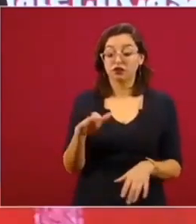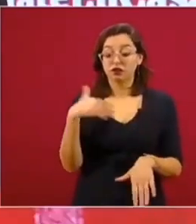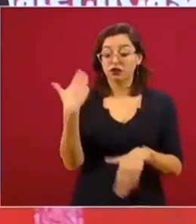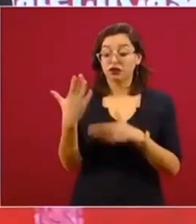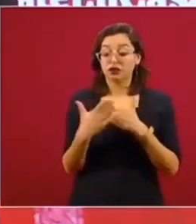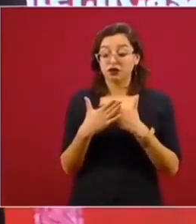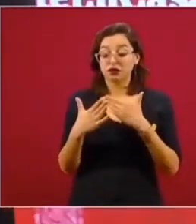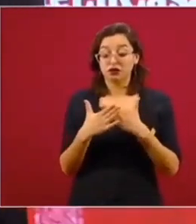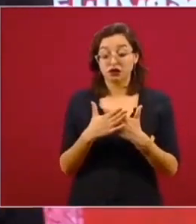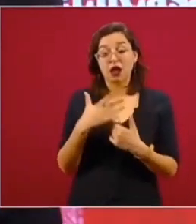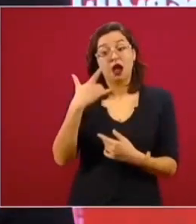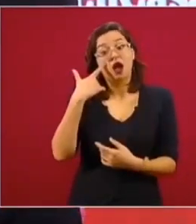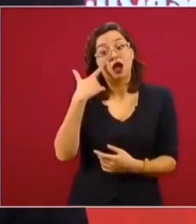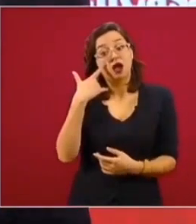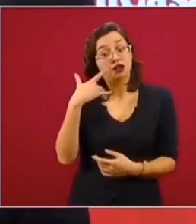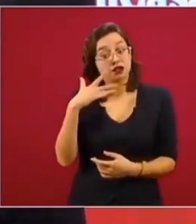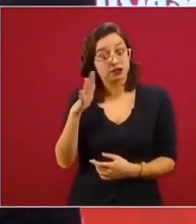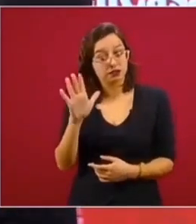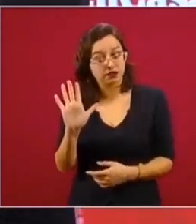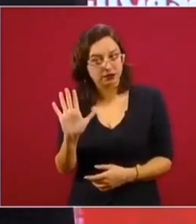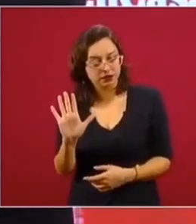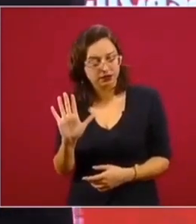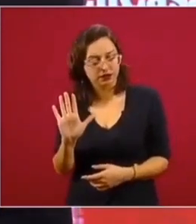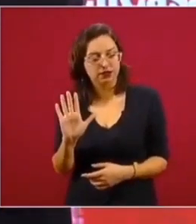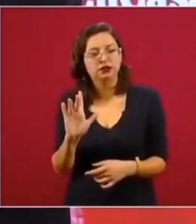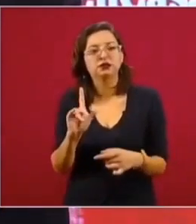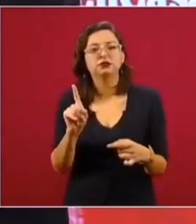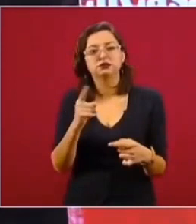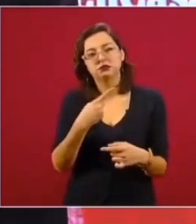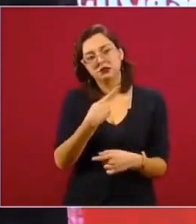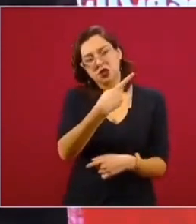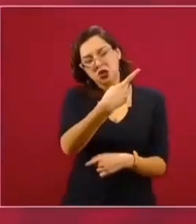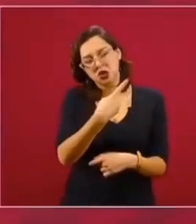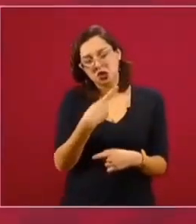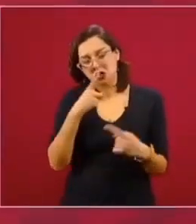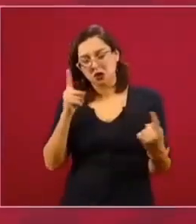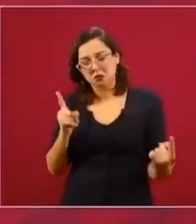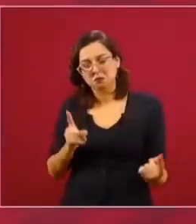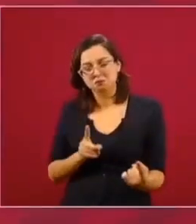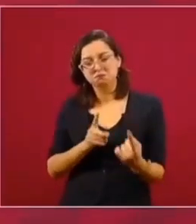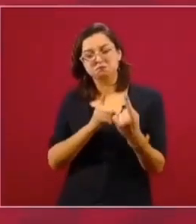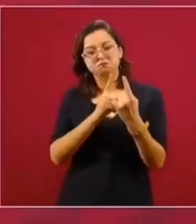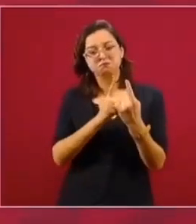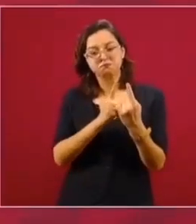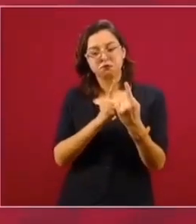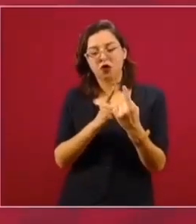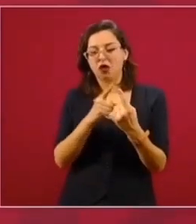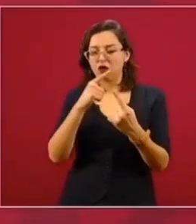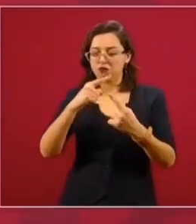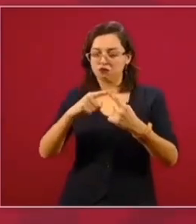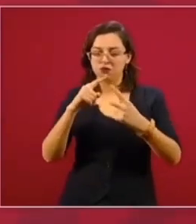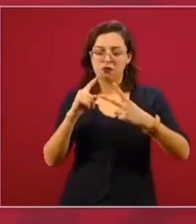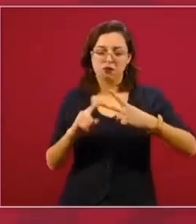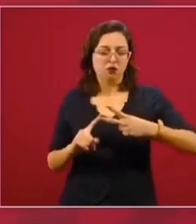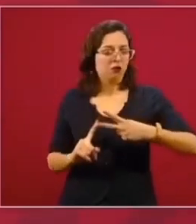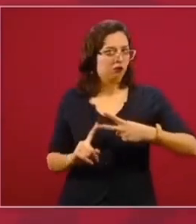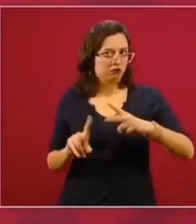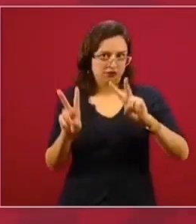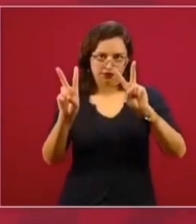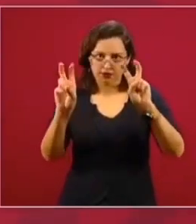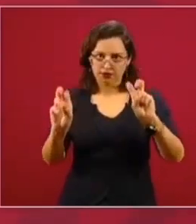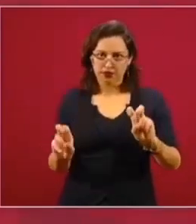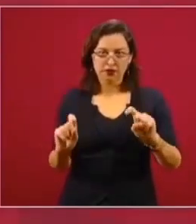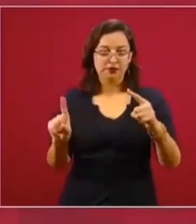básicamente dos temas. Uno,